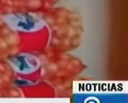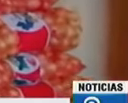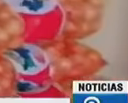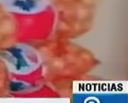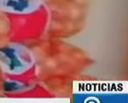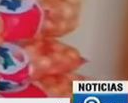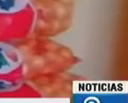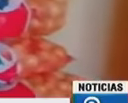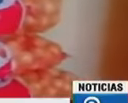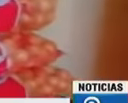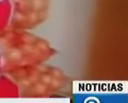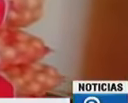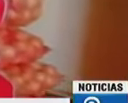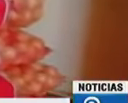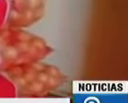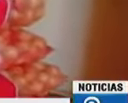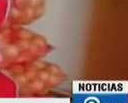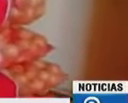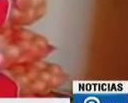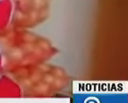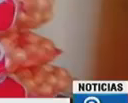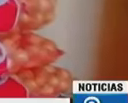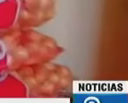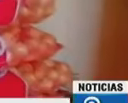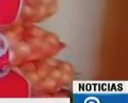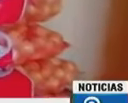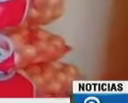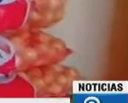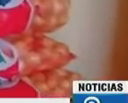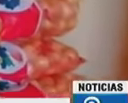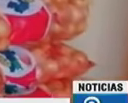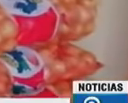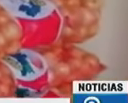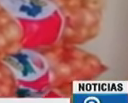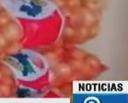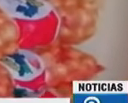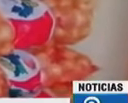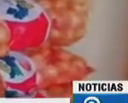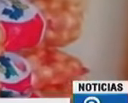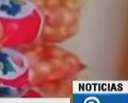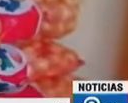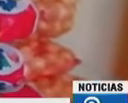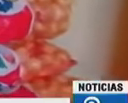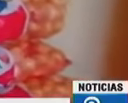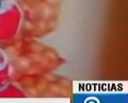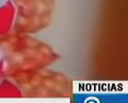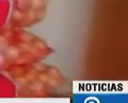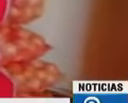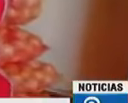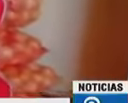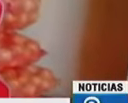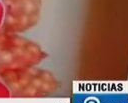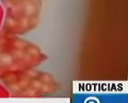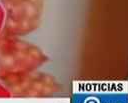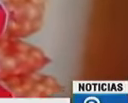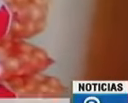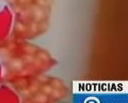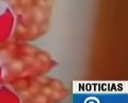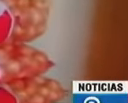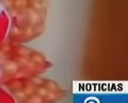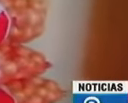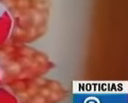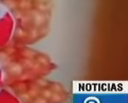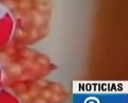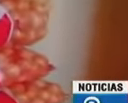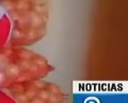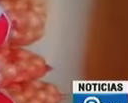los cuales son entregados a familias vulnerables en la provincia de Veraguas María Fajardo Certeve Noticias